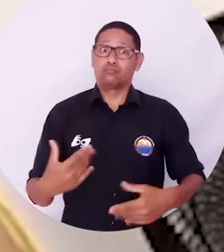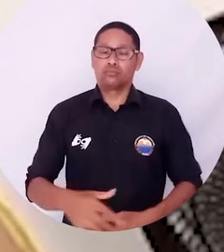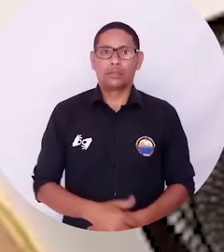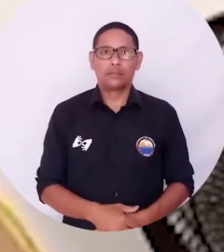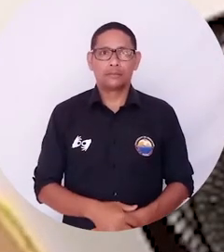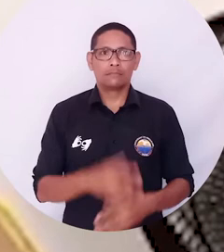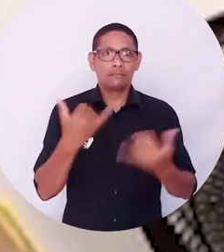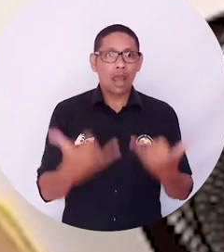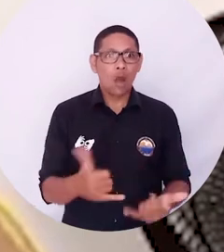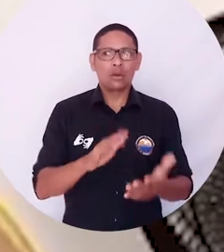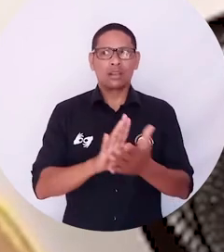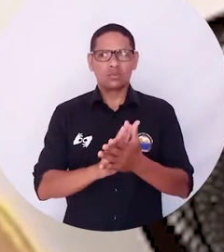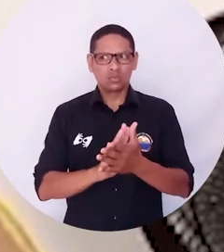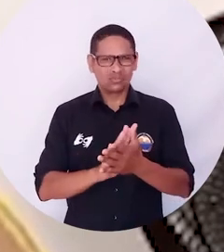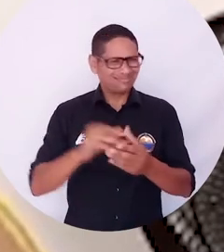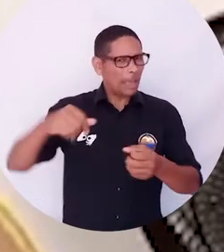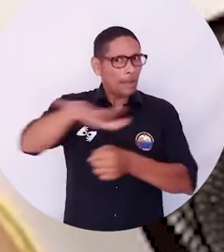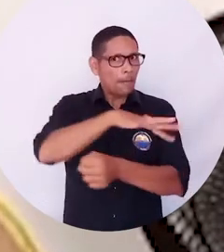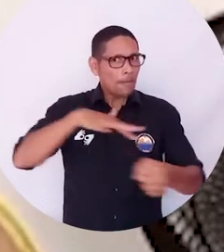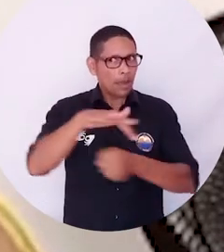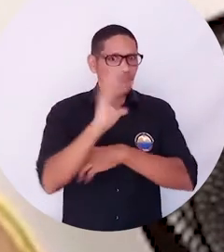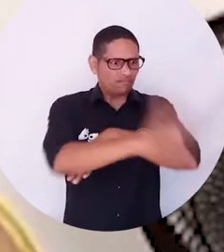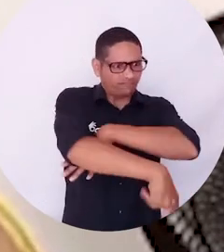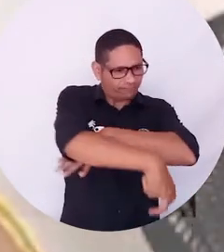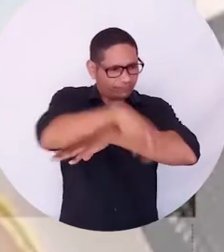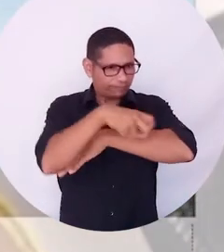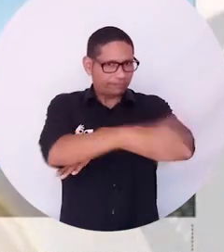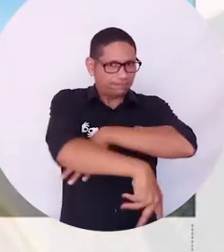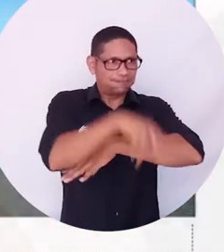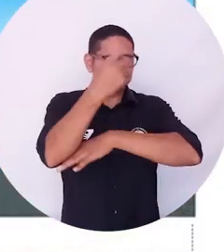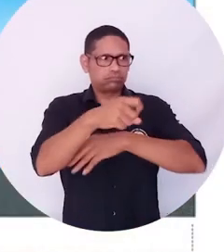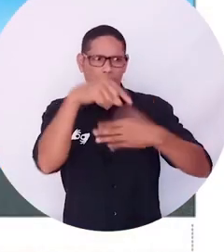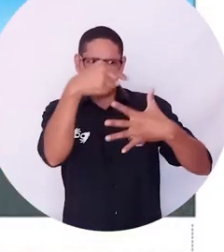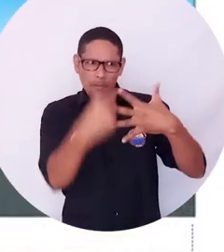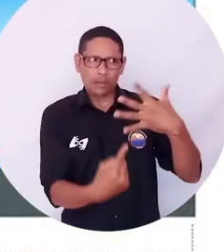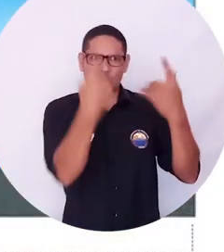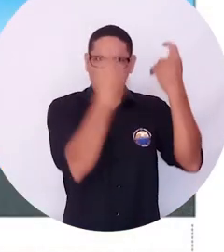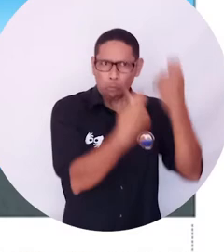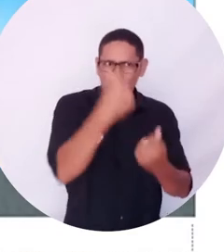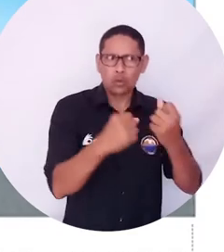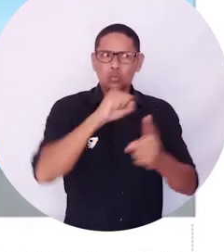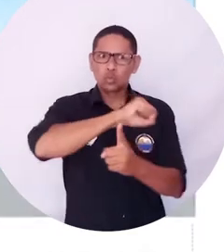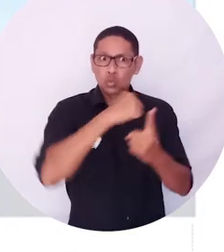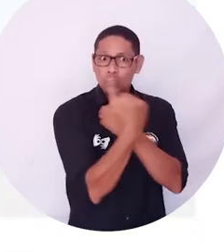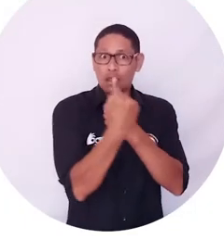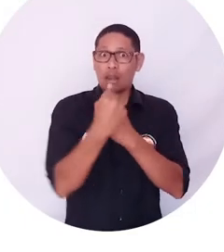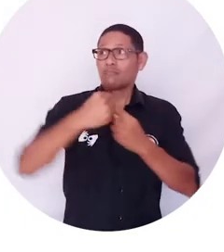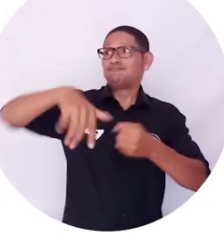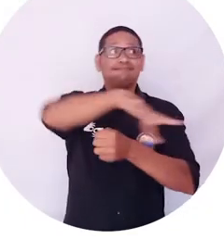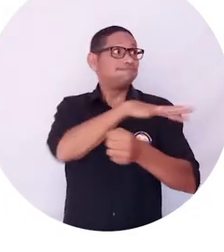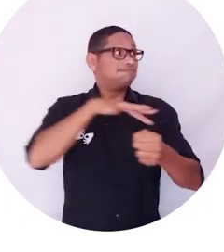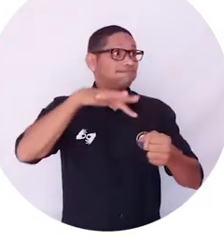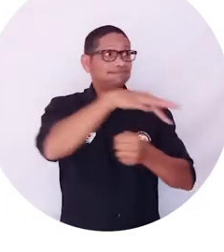un contexto de extractivismo, pues hay todo un efecto económico, social y ambiental